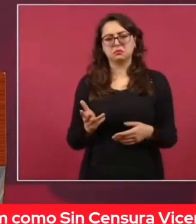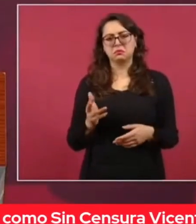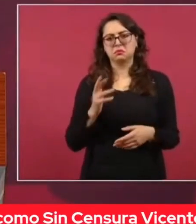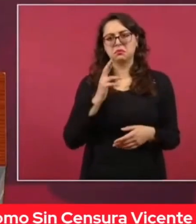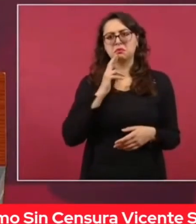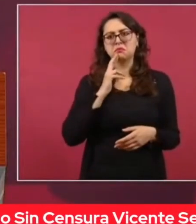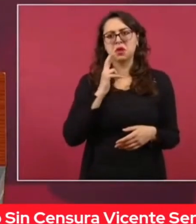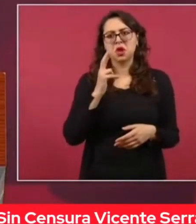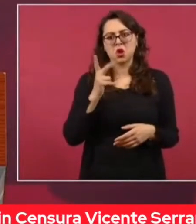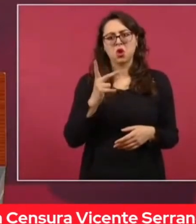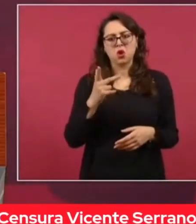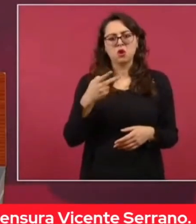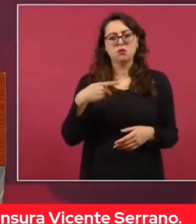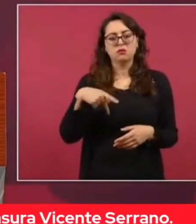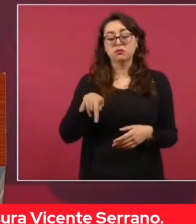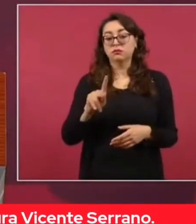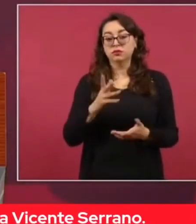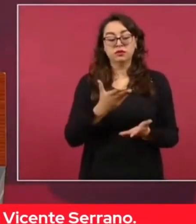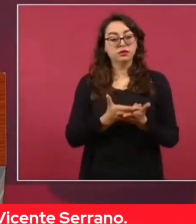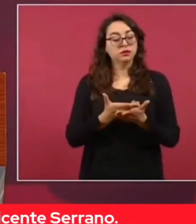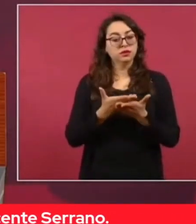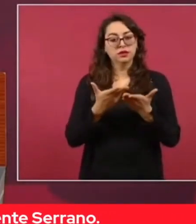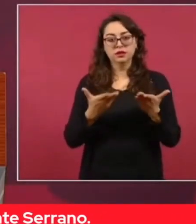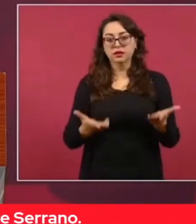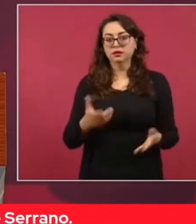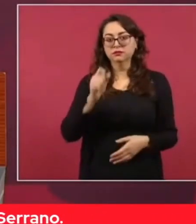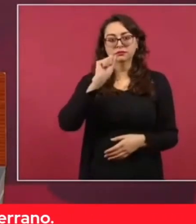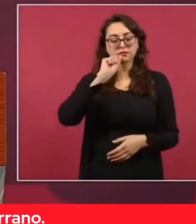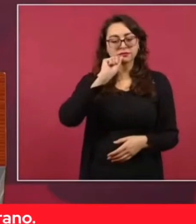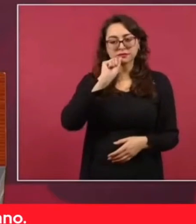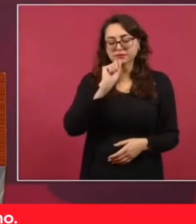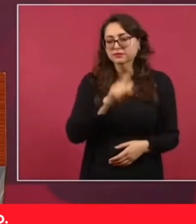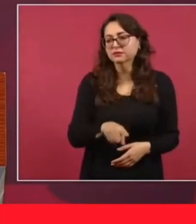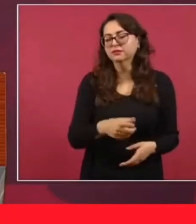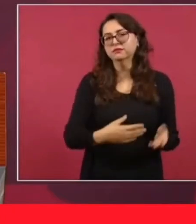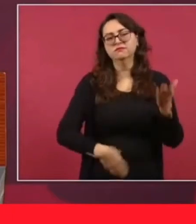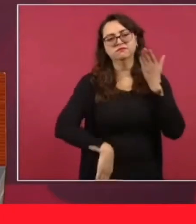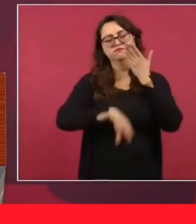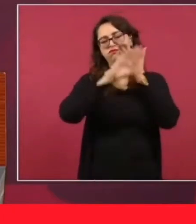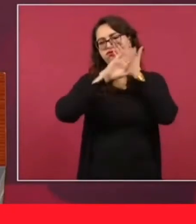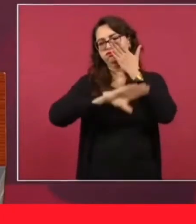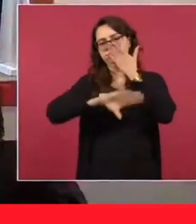pero había equilibrio. ¿Cómo se llama?